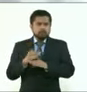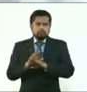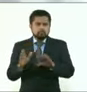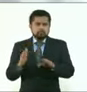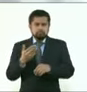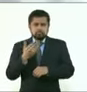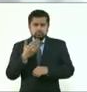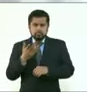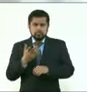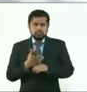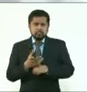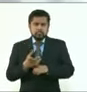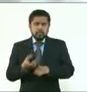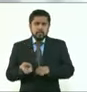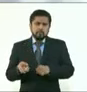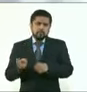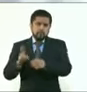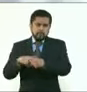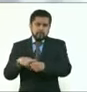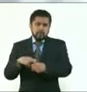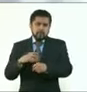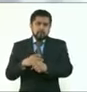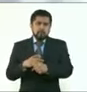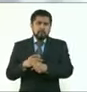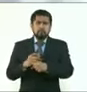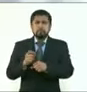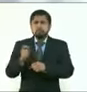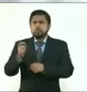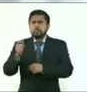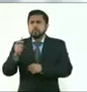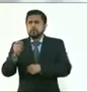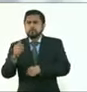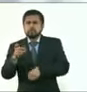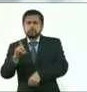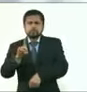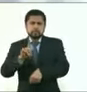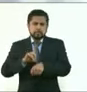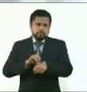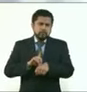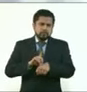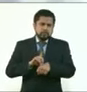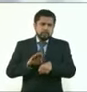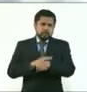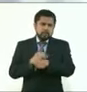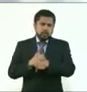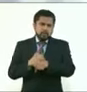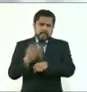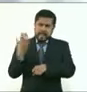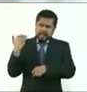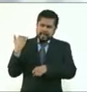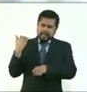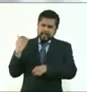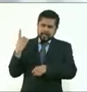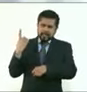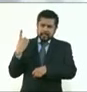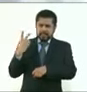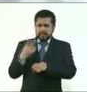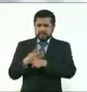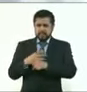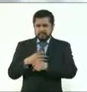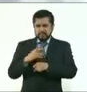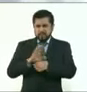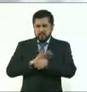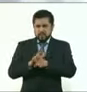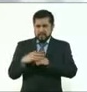que tienen estancias menores en el hospital que la que hubo inclusive en la tercera, en la segunda ola